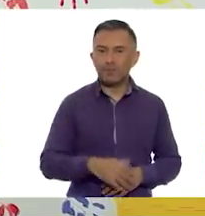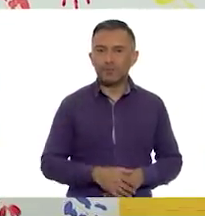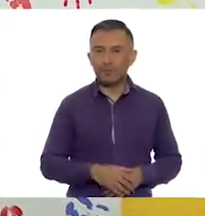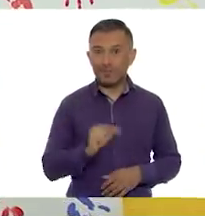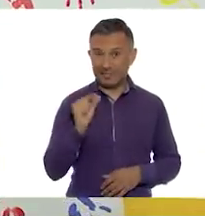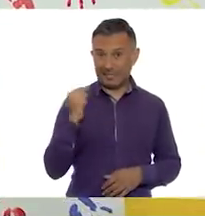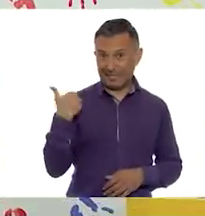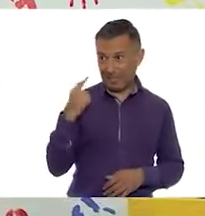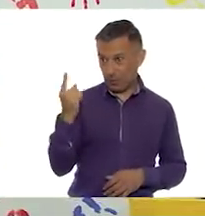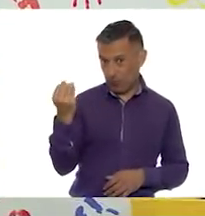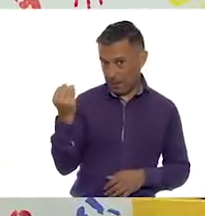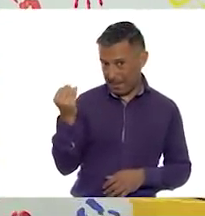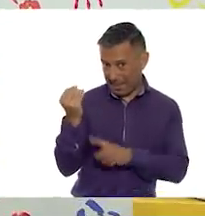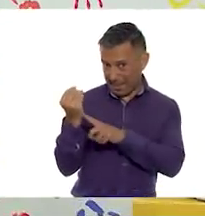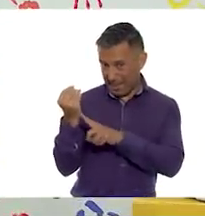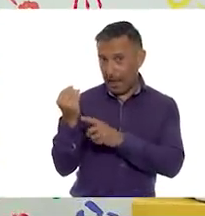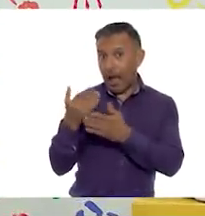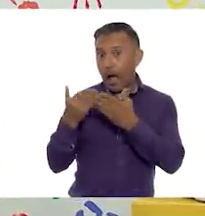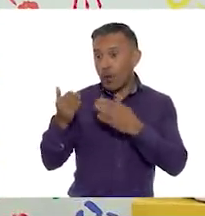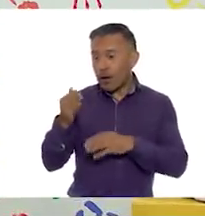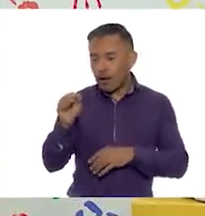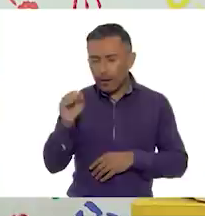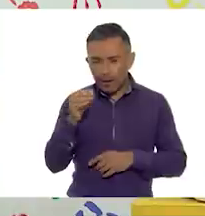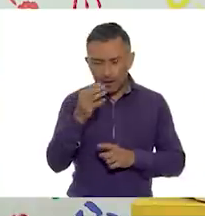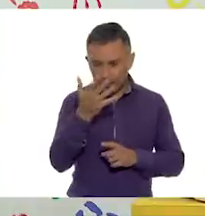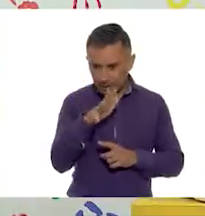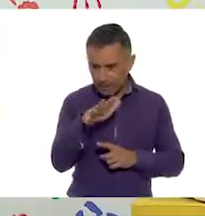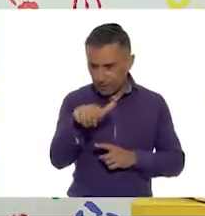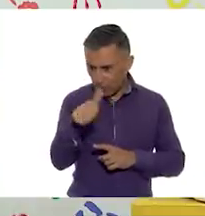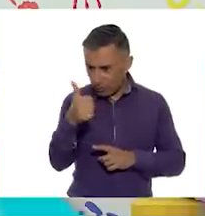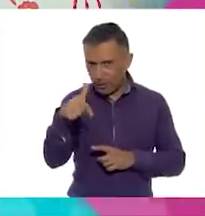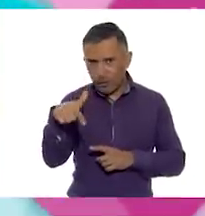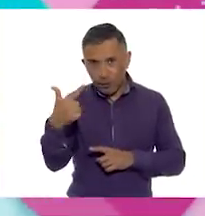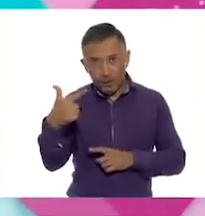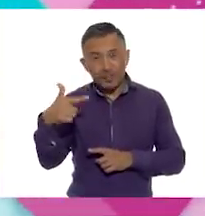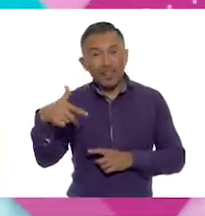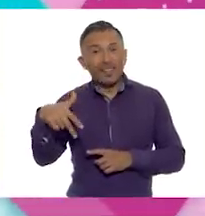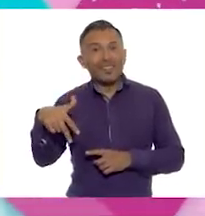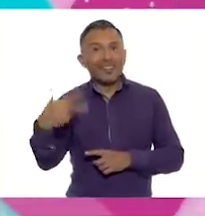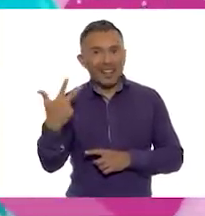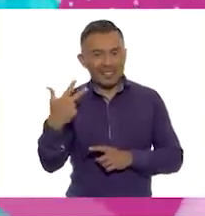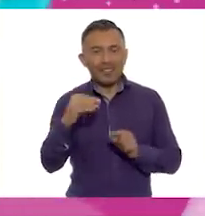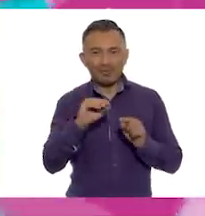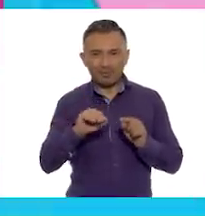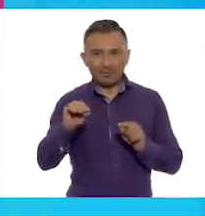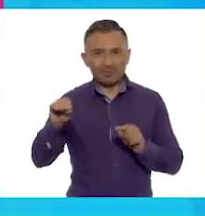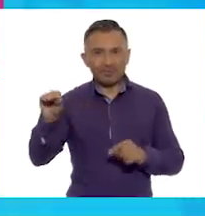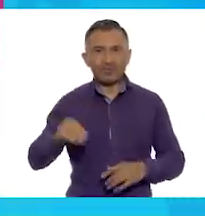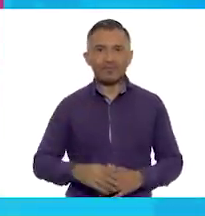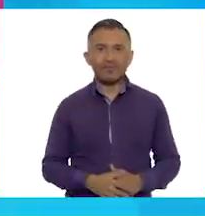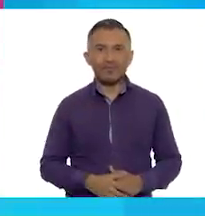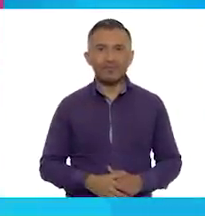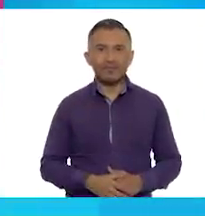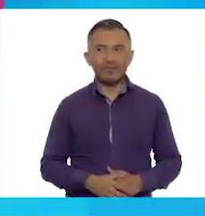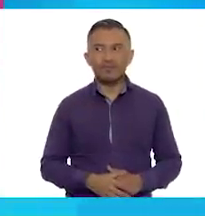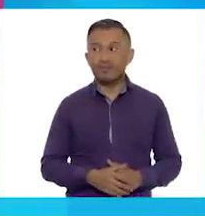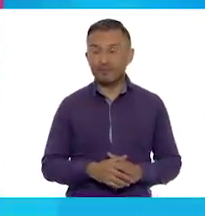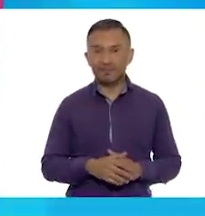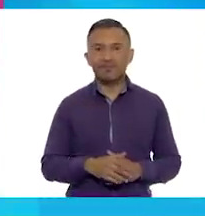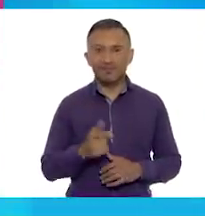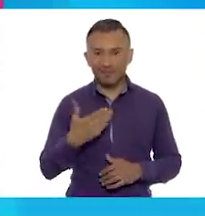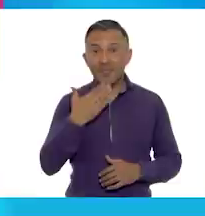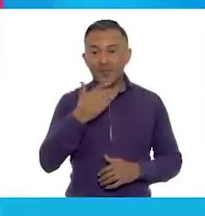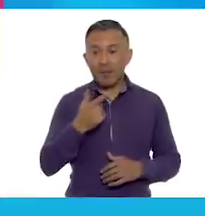número nueve. Entonces, ahora, subo a la número diez, once, doce y trece. Perfecto. A ver,